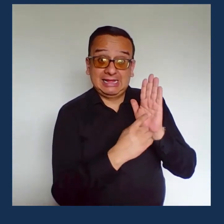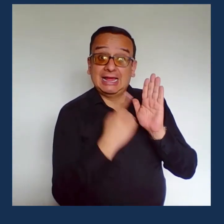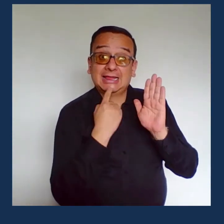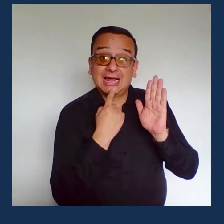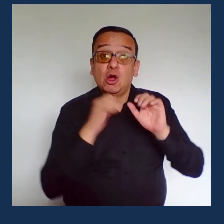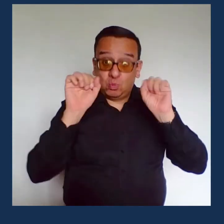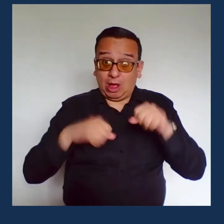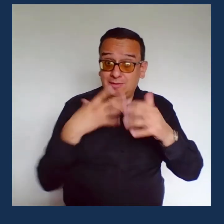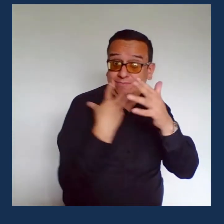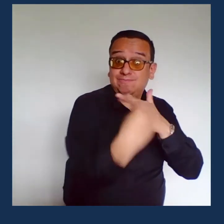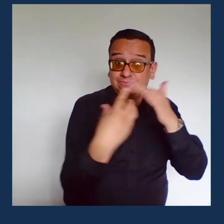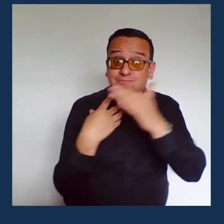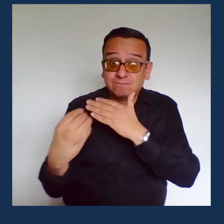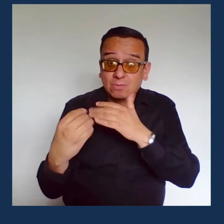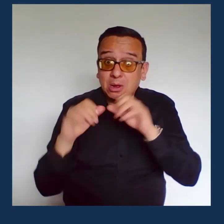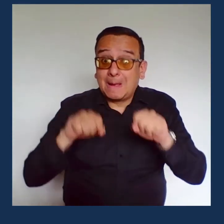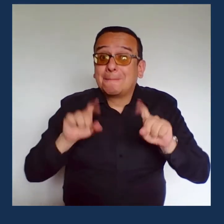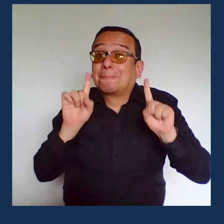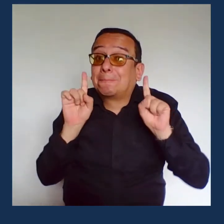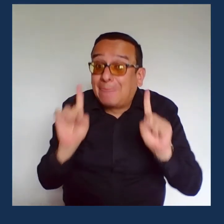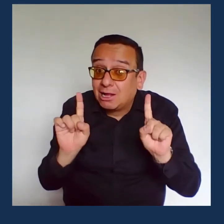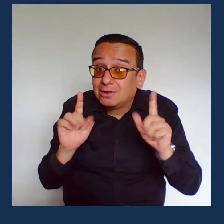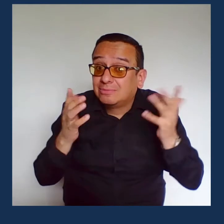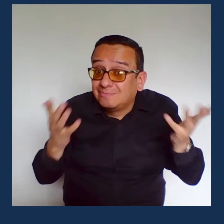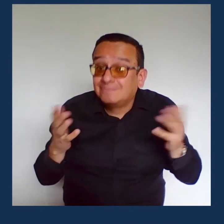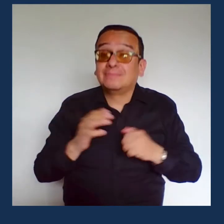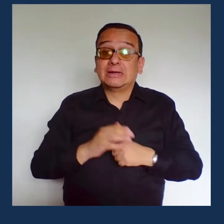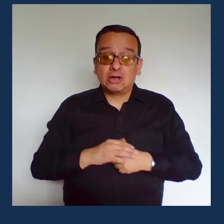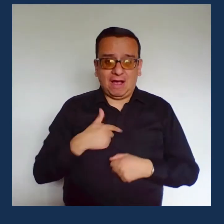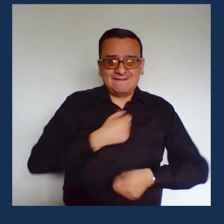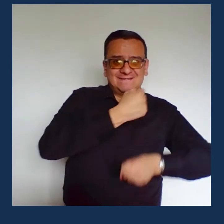Todas las personas que hagan parte de las excepciones